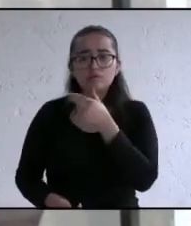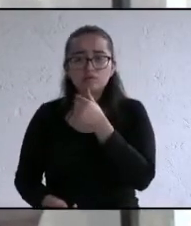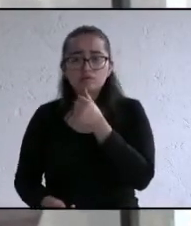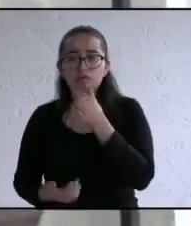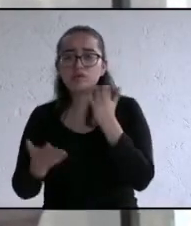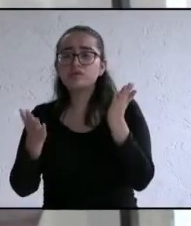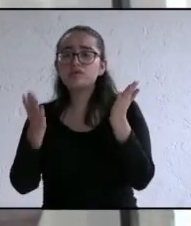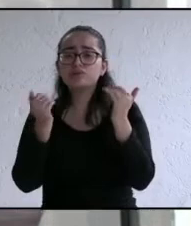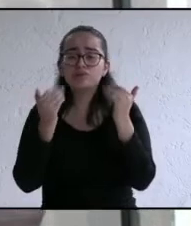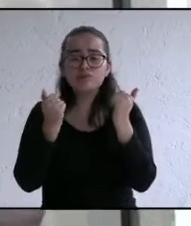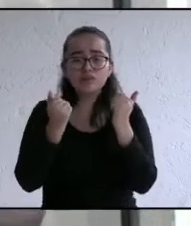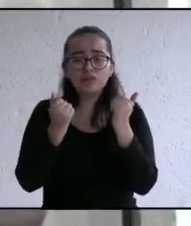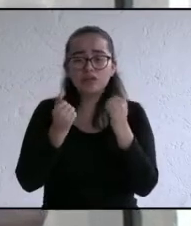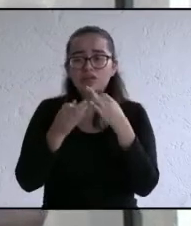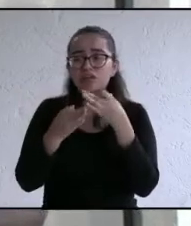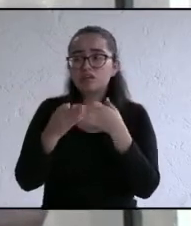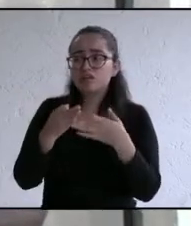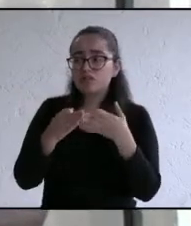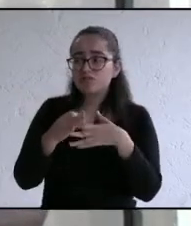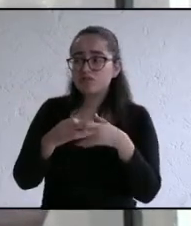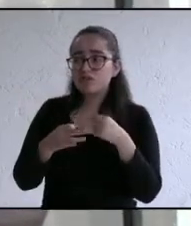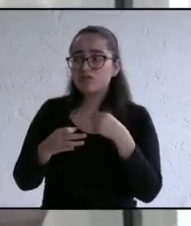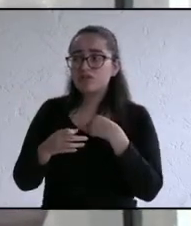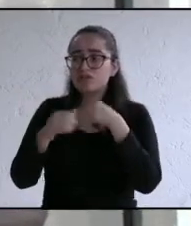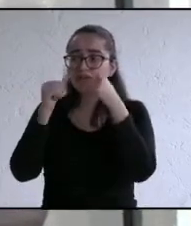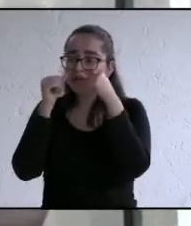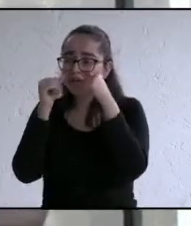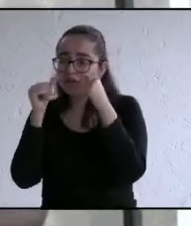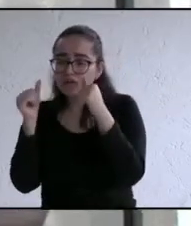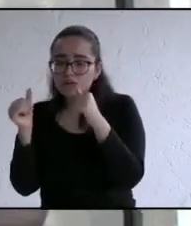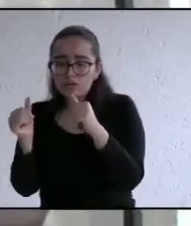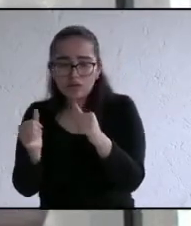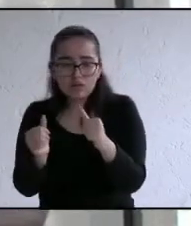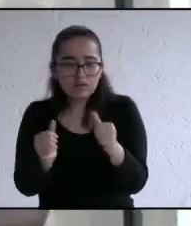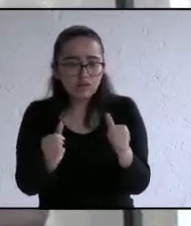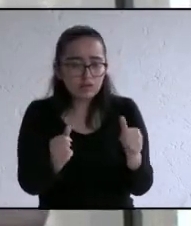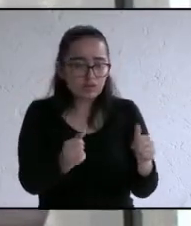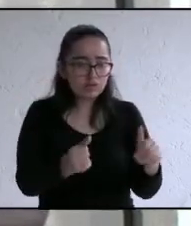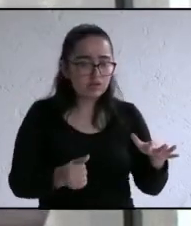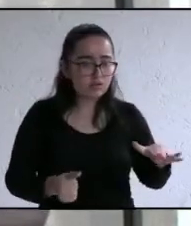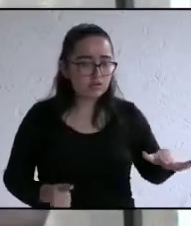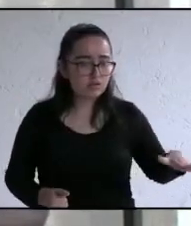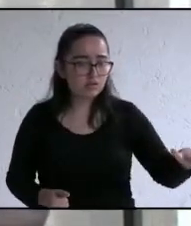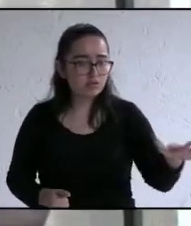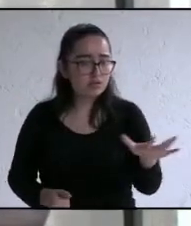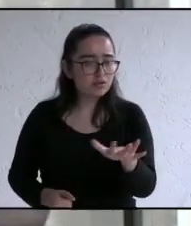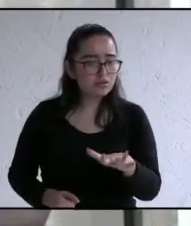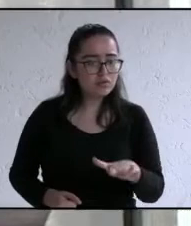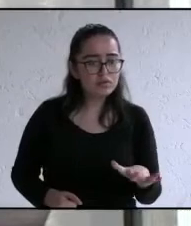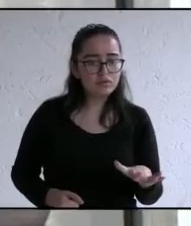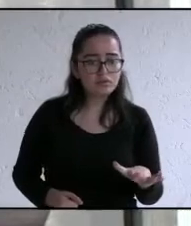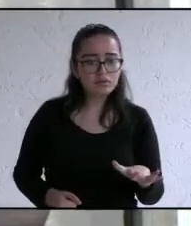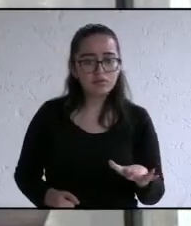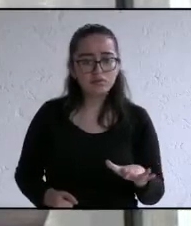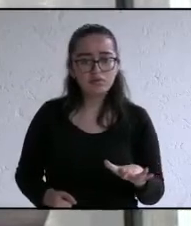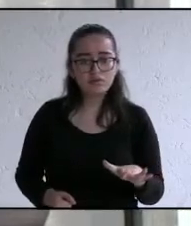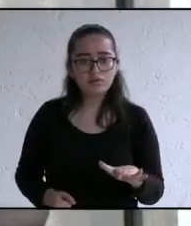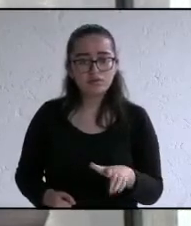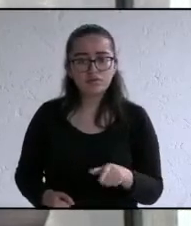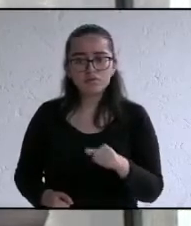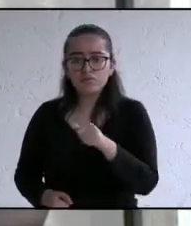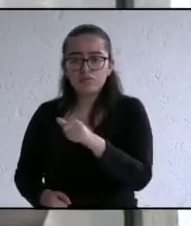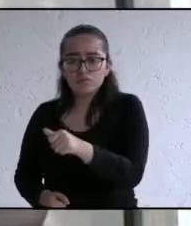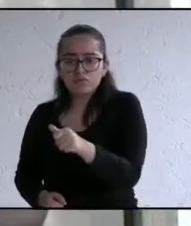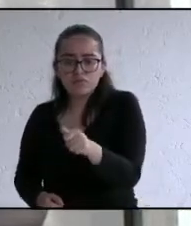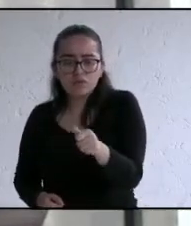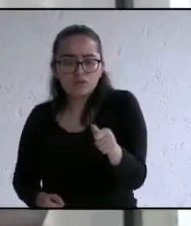para atender todo el territorio municipal ese es el problema pero lo que necesitamos es descentralizar ese módulo de